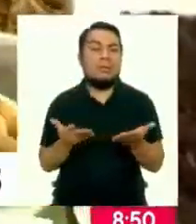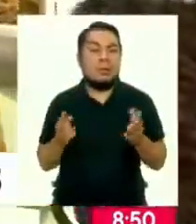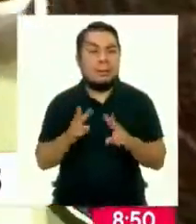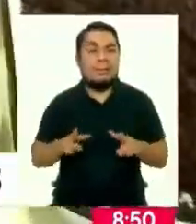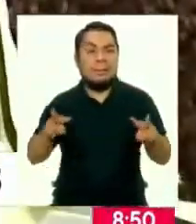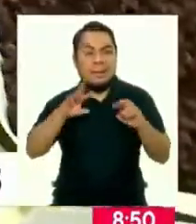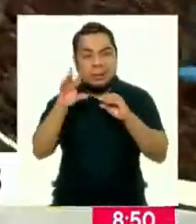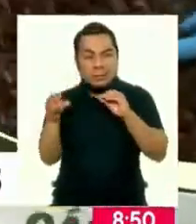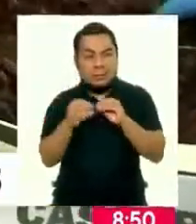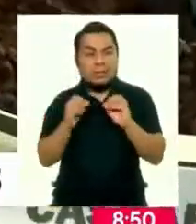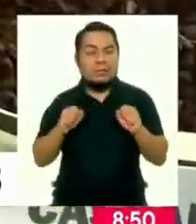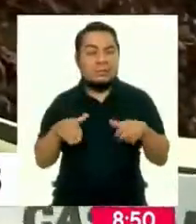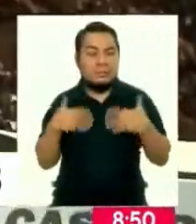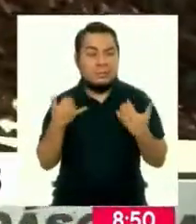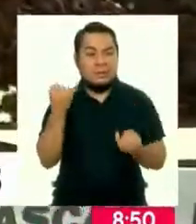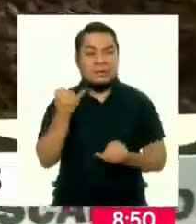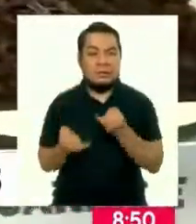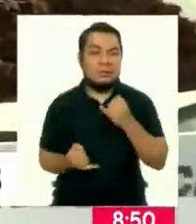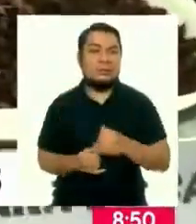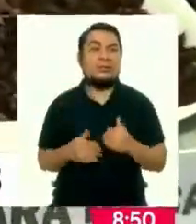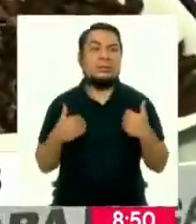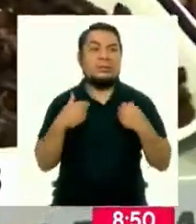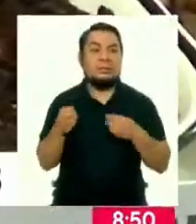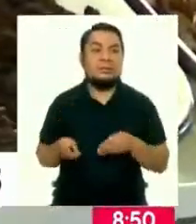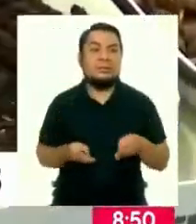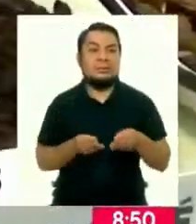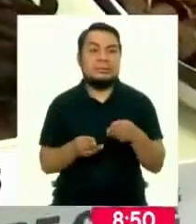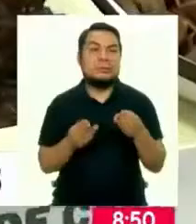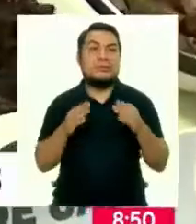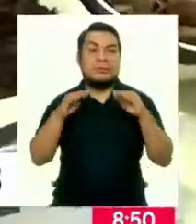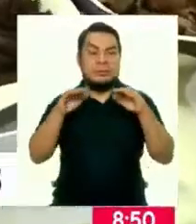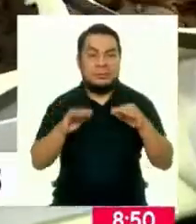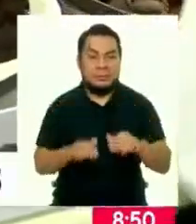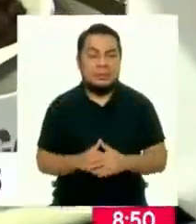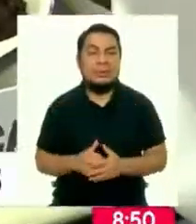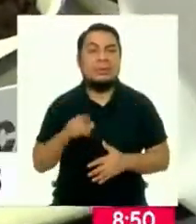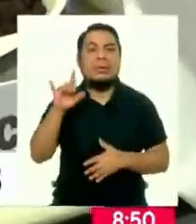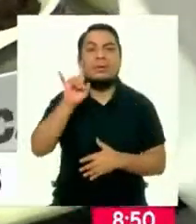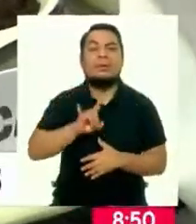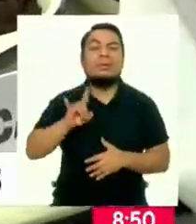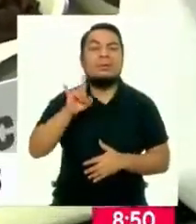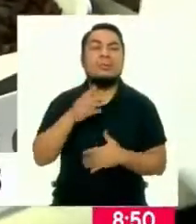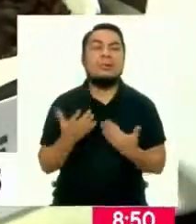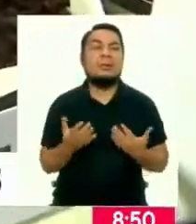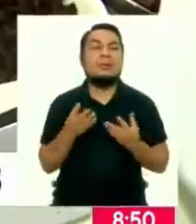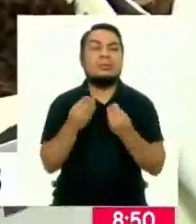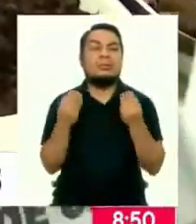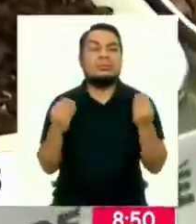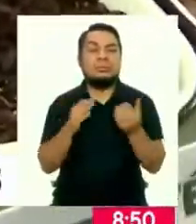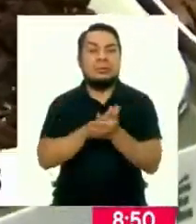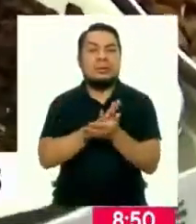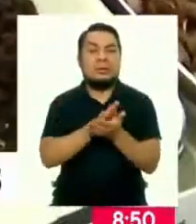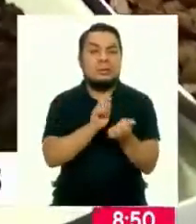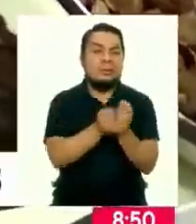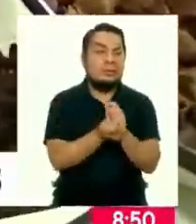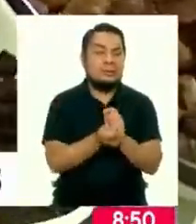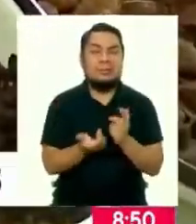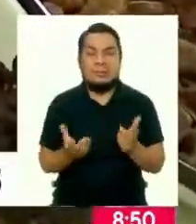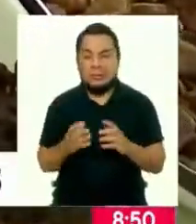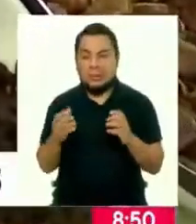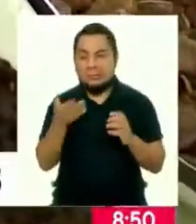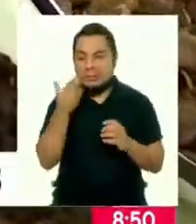valor agregado y que podamos finalmente, de esta manera, disminuir el uso de las cantidades de plástico y Tecnopor.